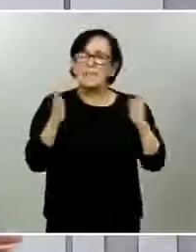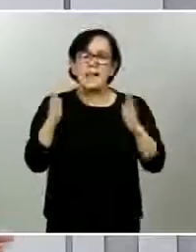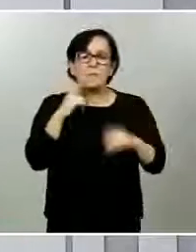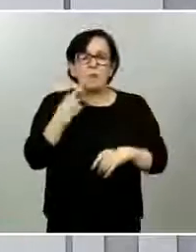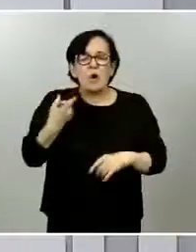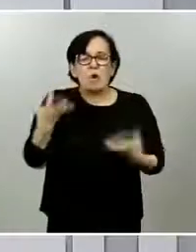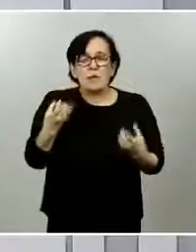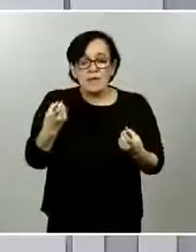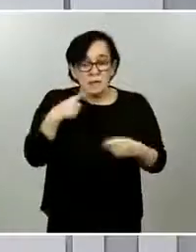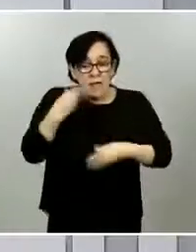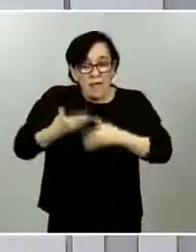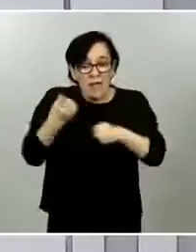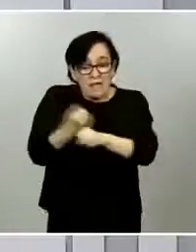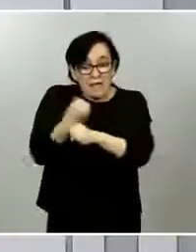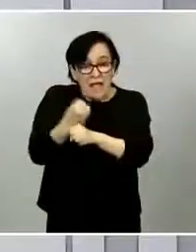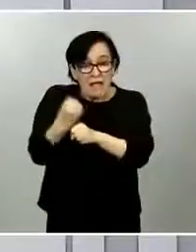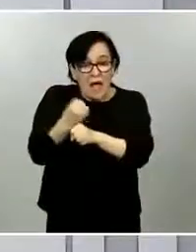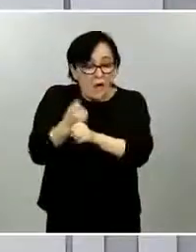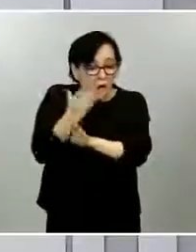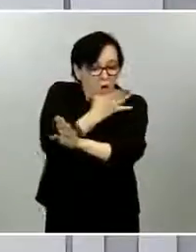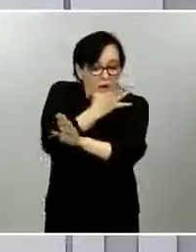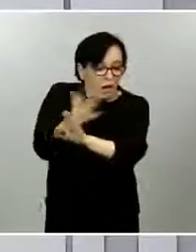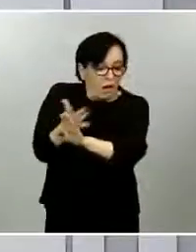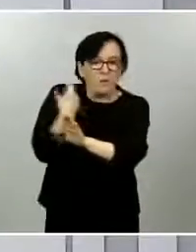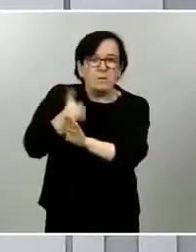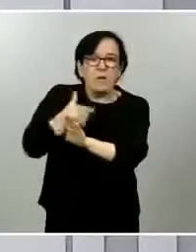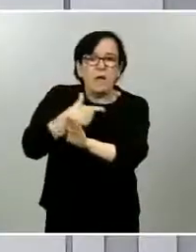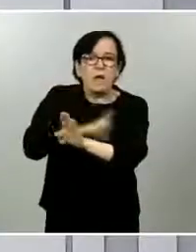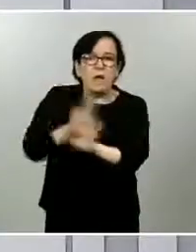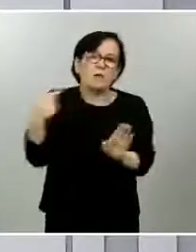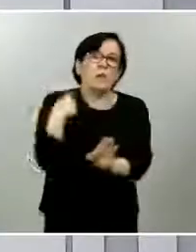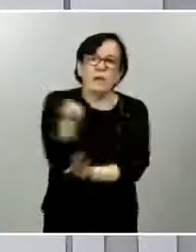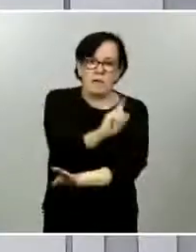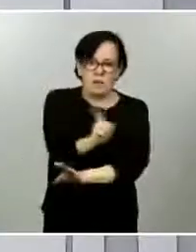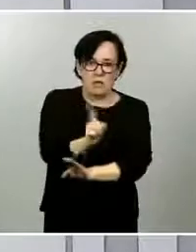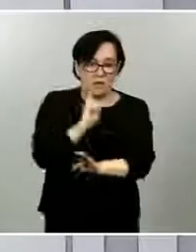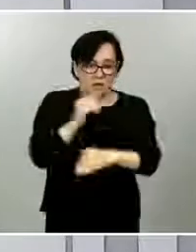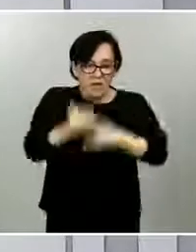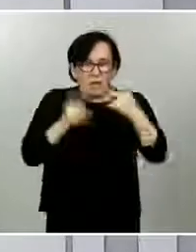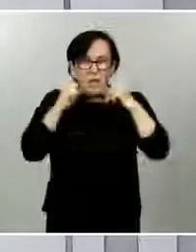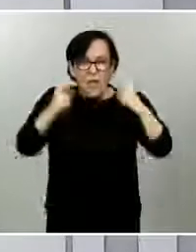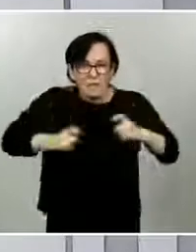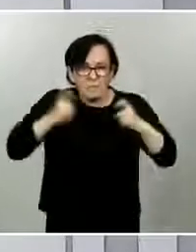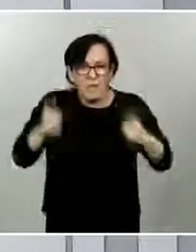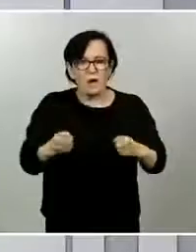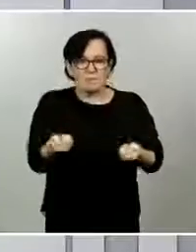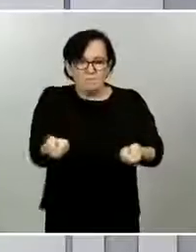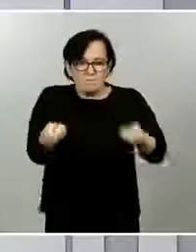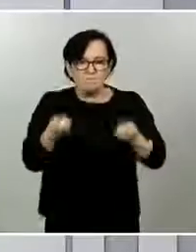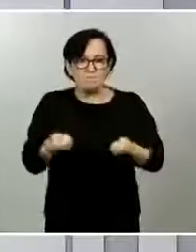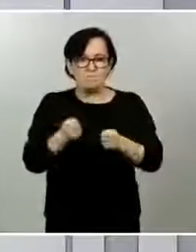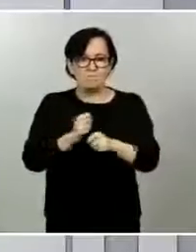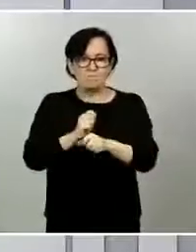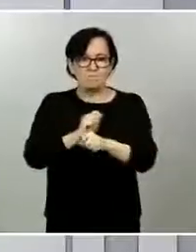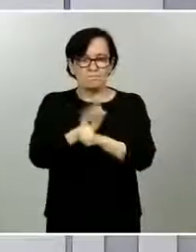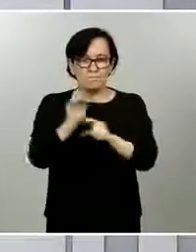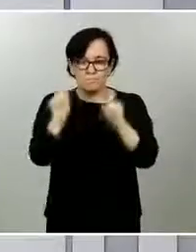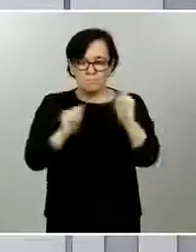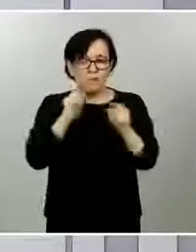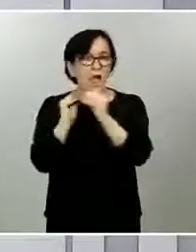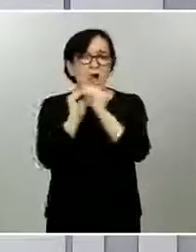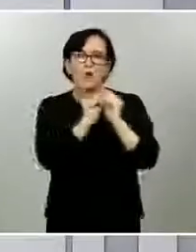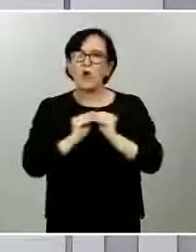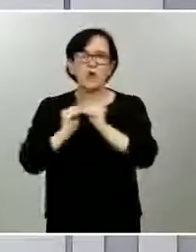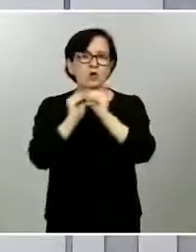instrumento caprichoso ni un instrumento que sea vocación de este Gobierno mantenerlo más allá del tiempo que sea preciso para que todo el trabajo